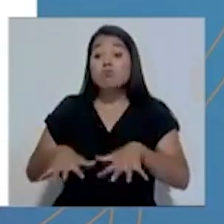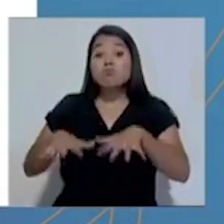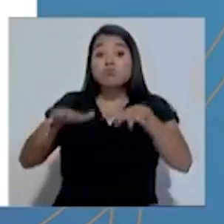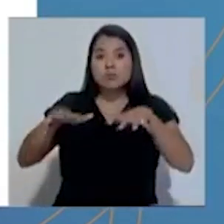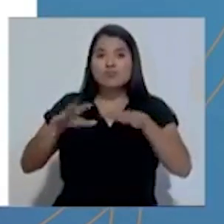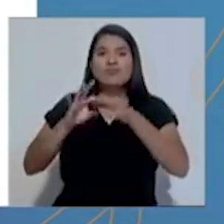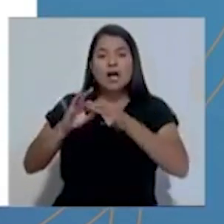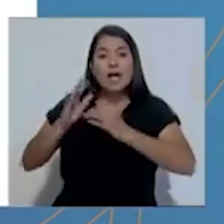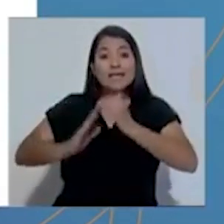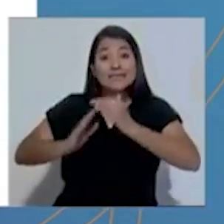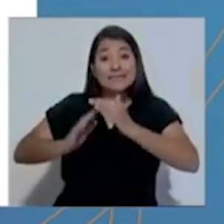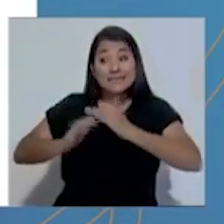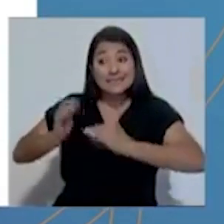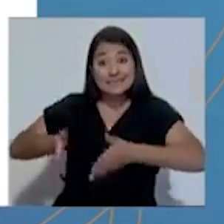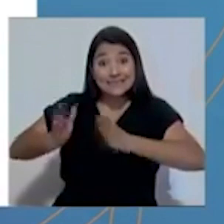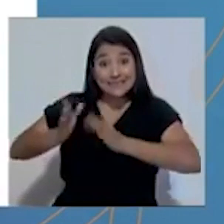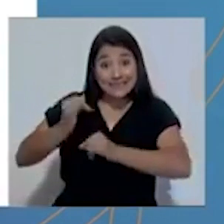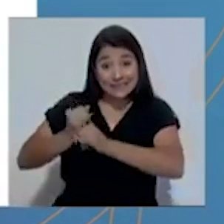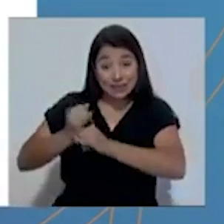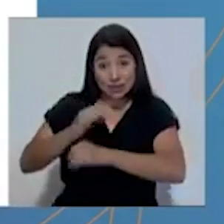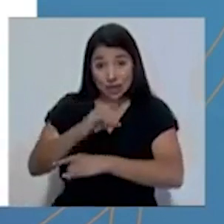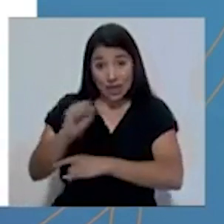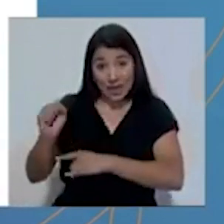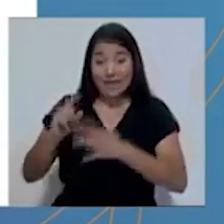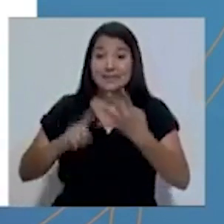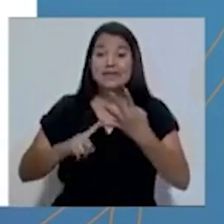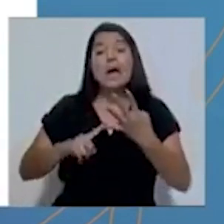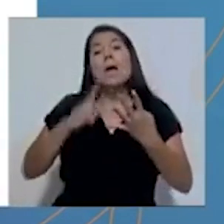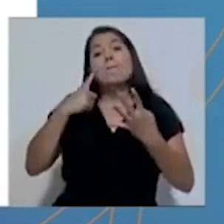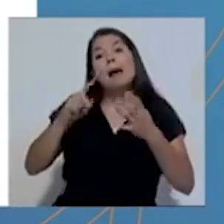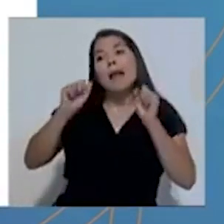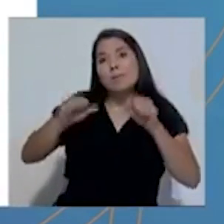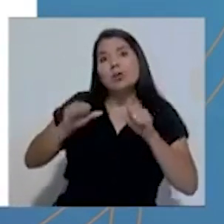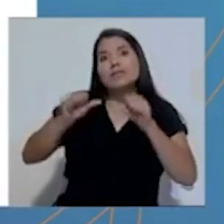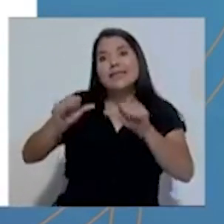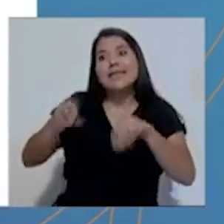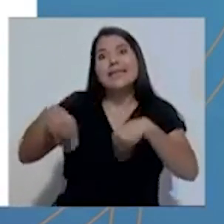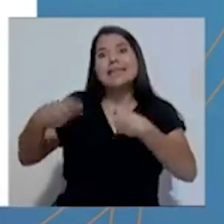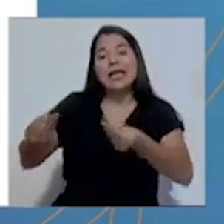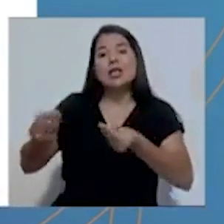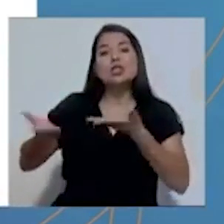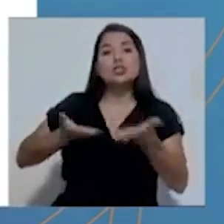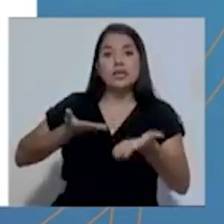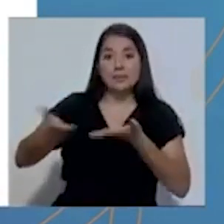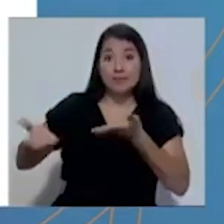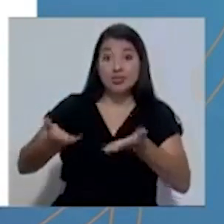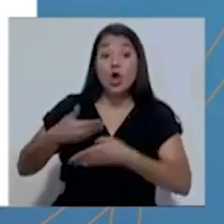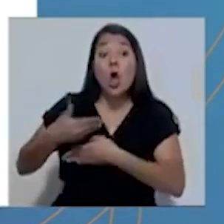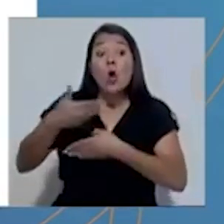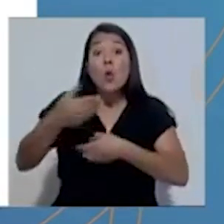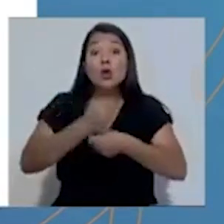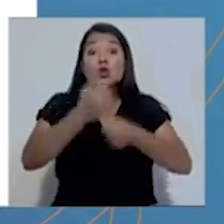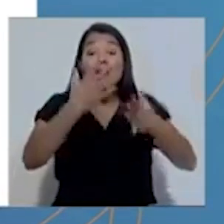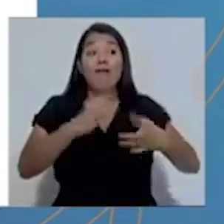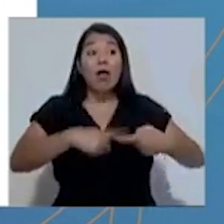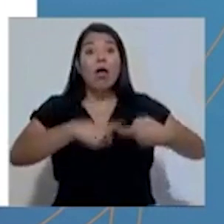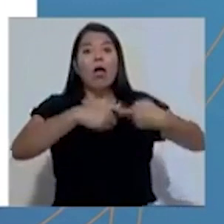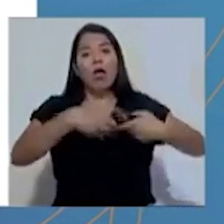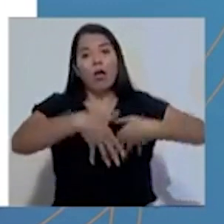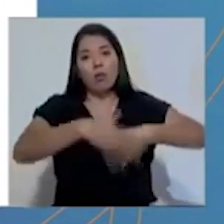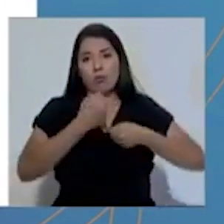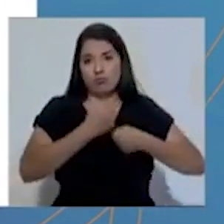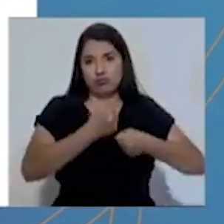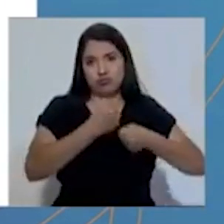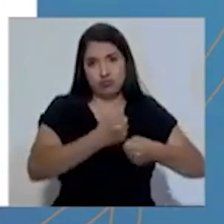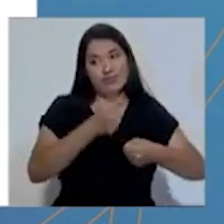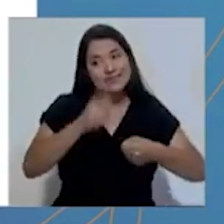institucional y garantizar la continuidad de los servicios ante movimientos de huelga. La fuente de financiamiento